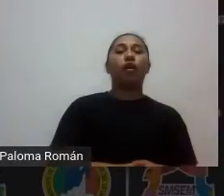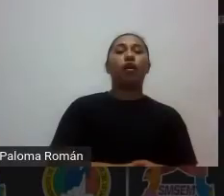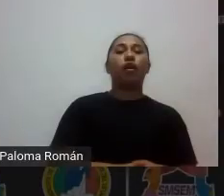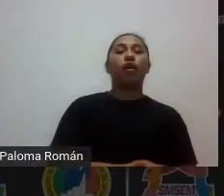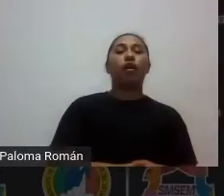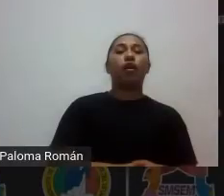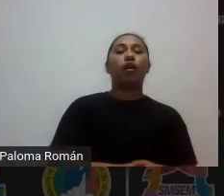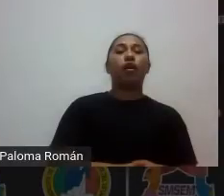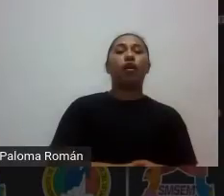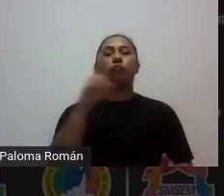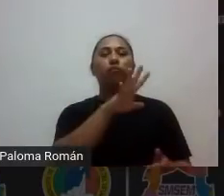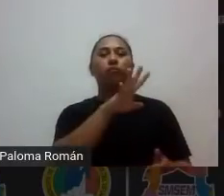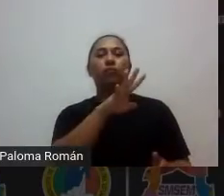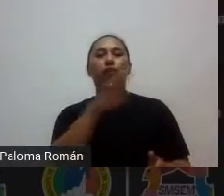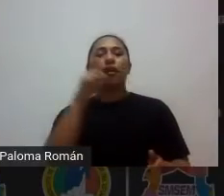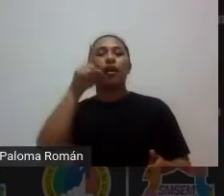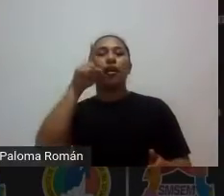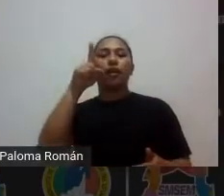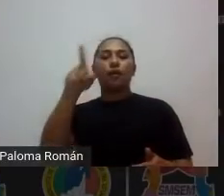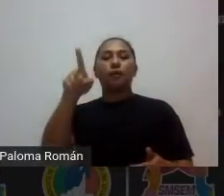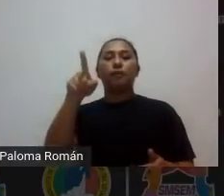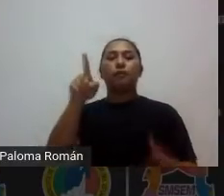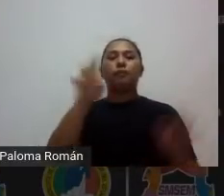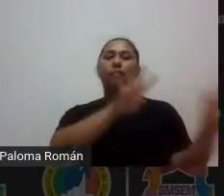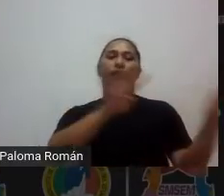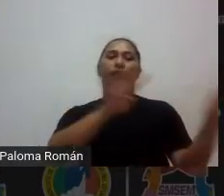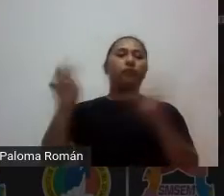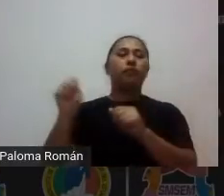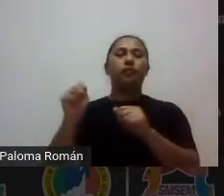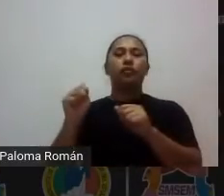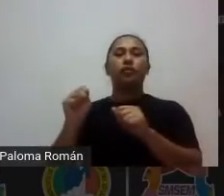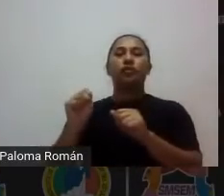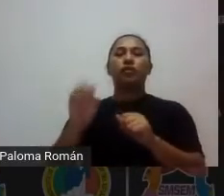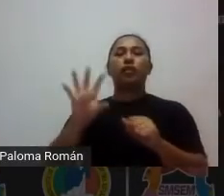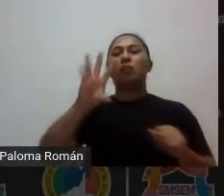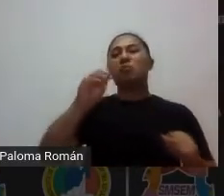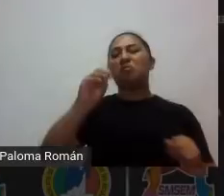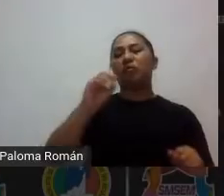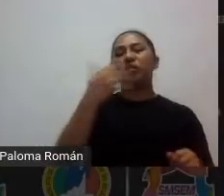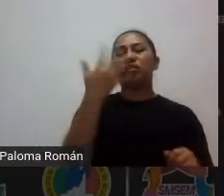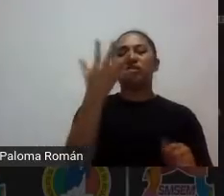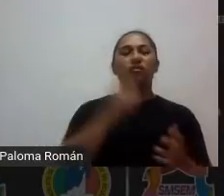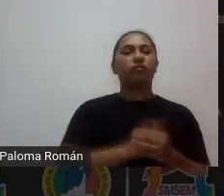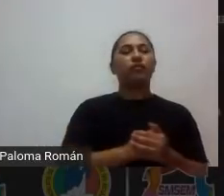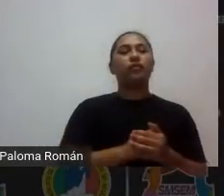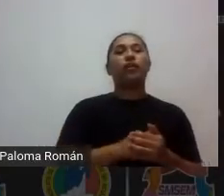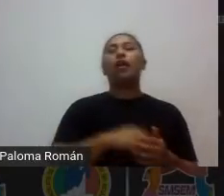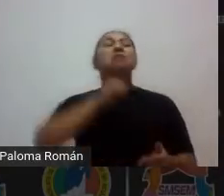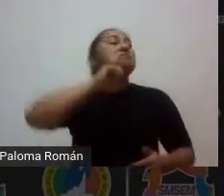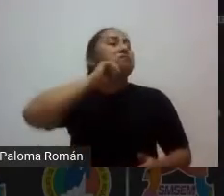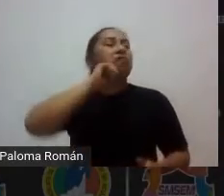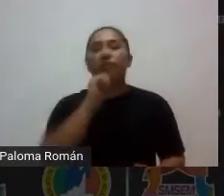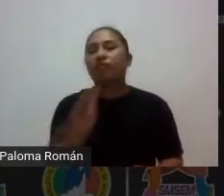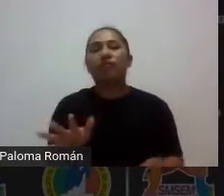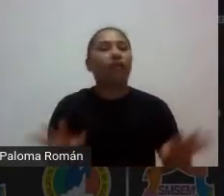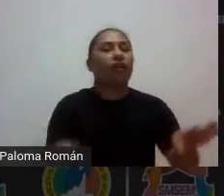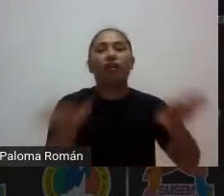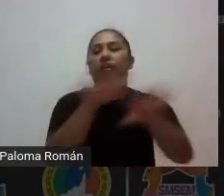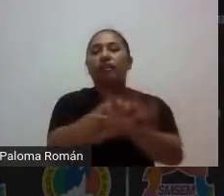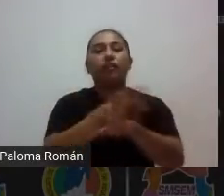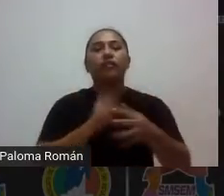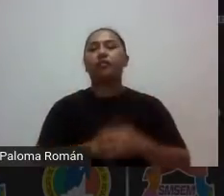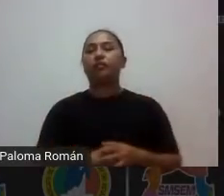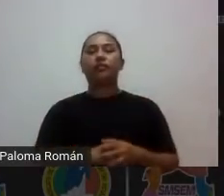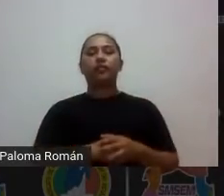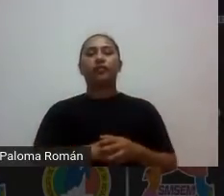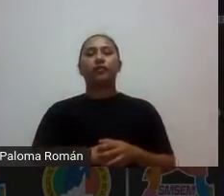75 lo cualitativo nada hay nuevo bajo el sol hay modalidades